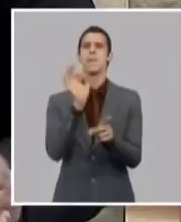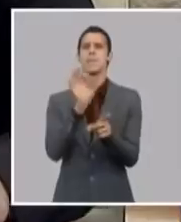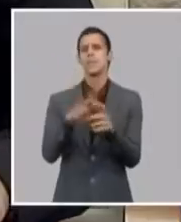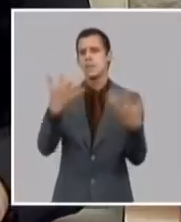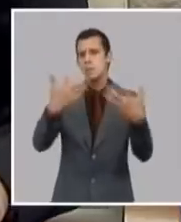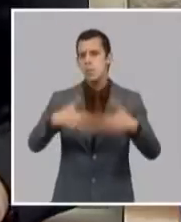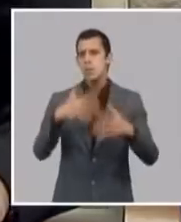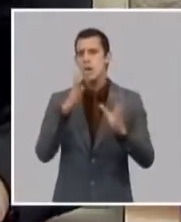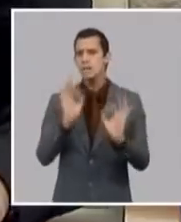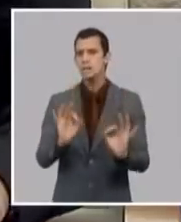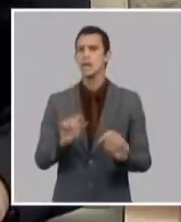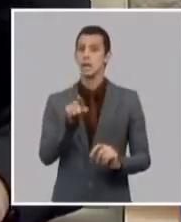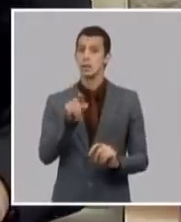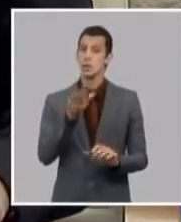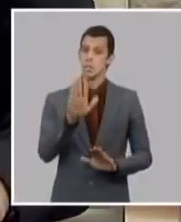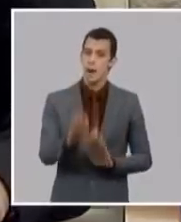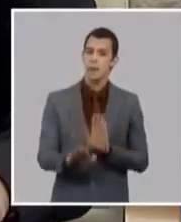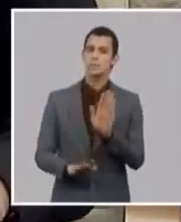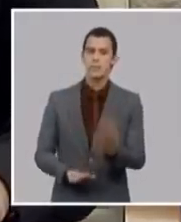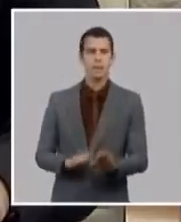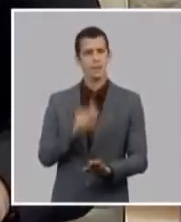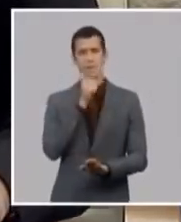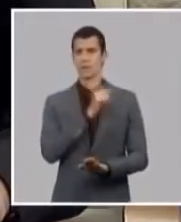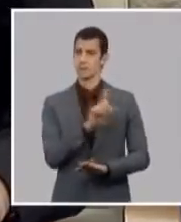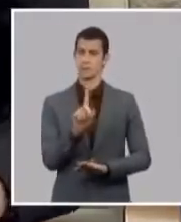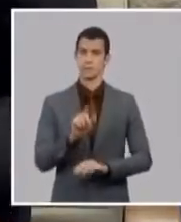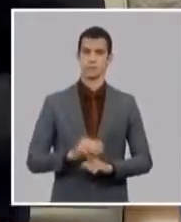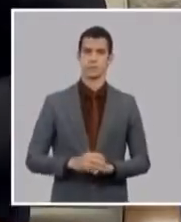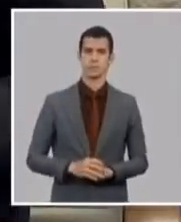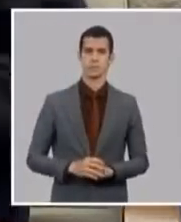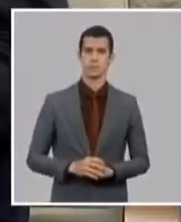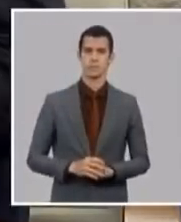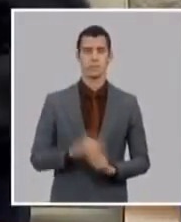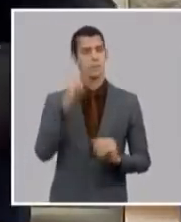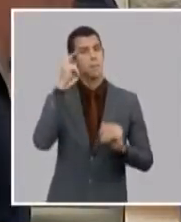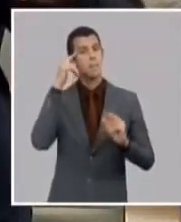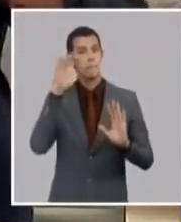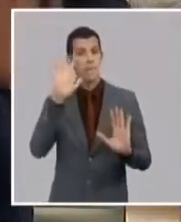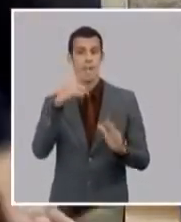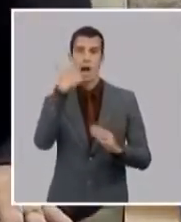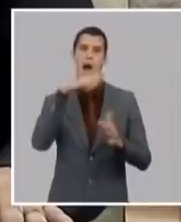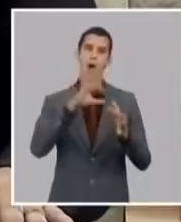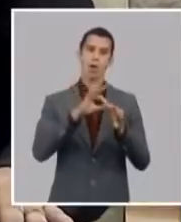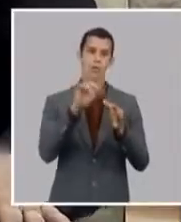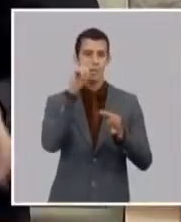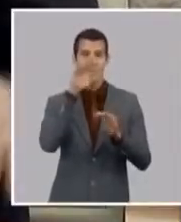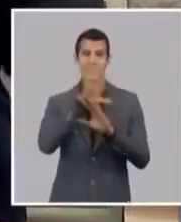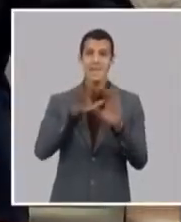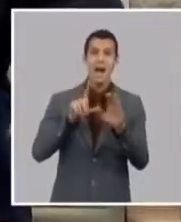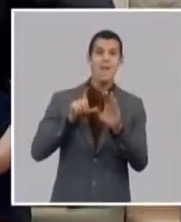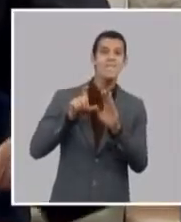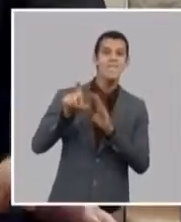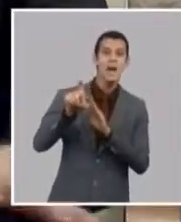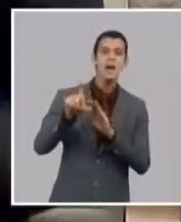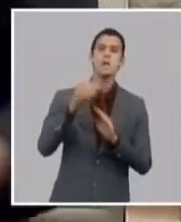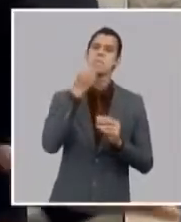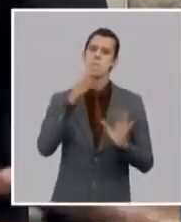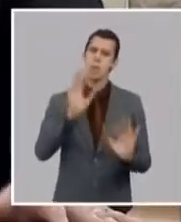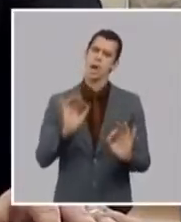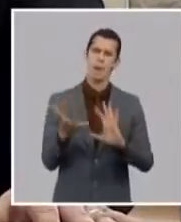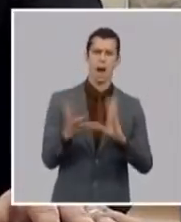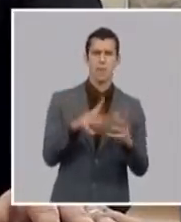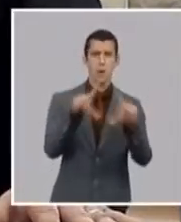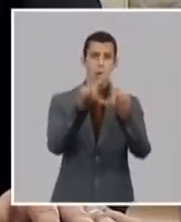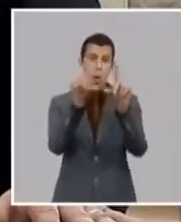en ese camino y por tanto al finalizar de agosto ya nosotros tendremos ya casi el 60% de la población